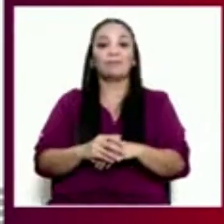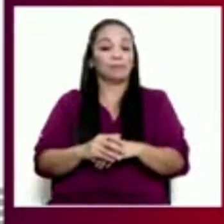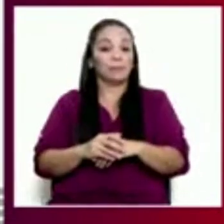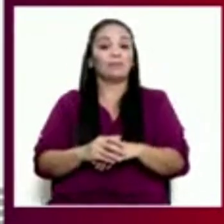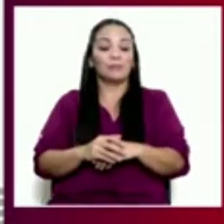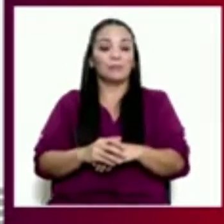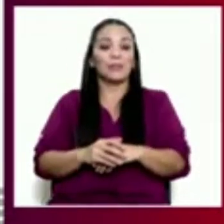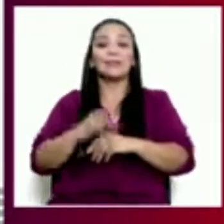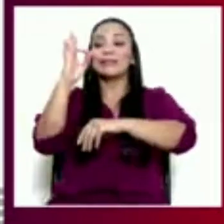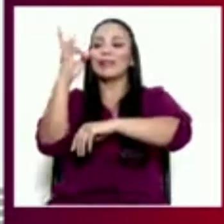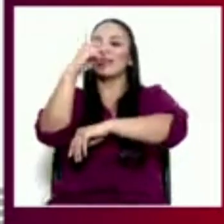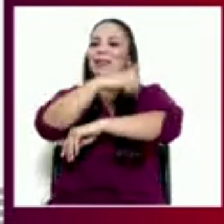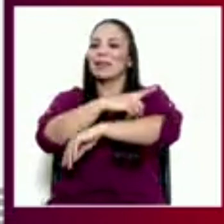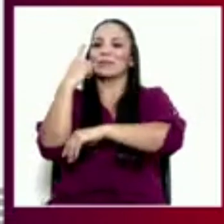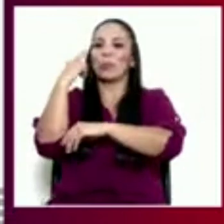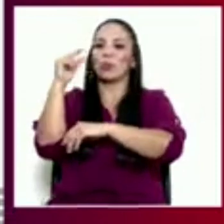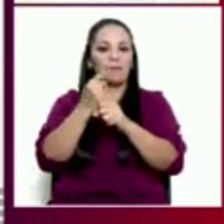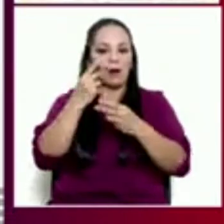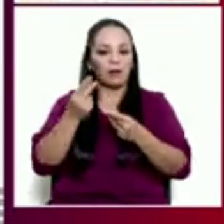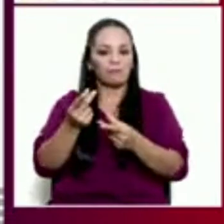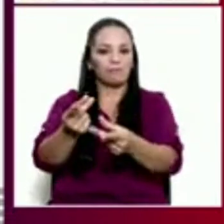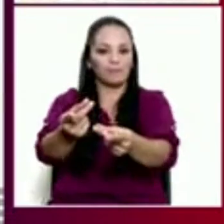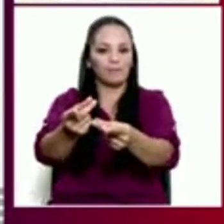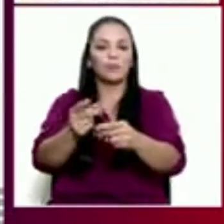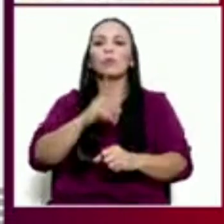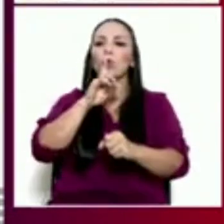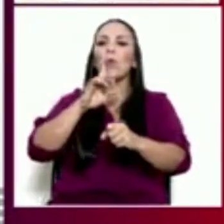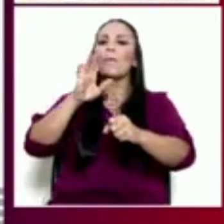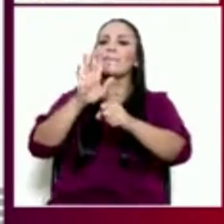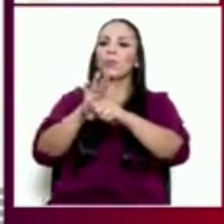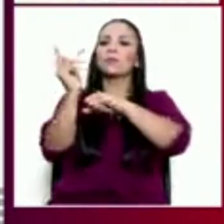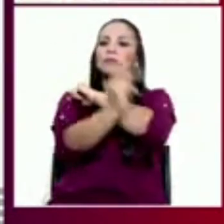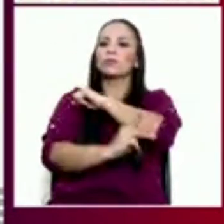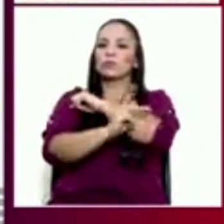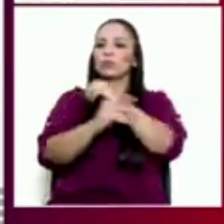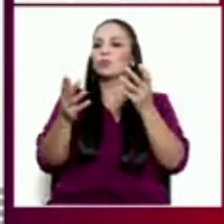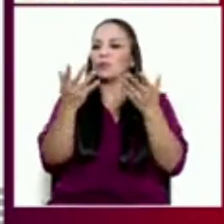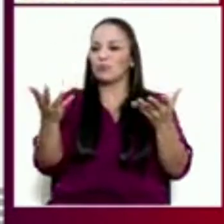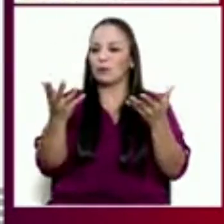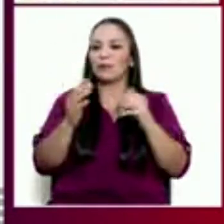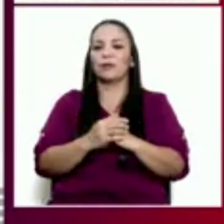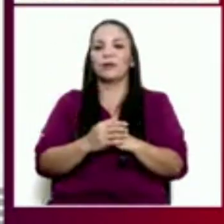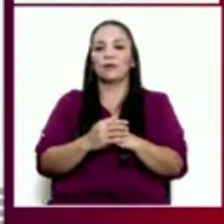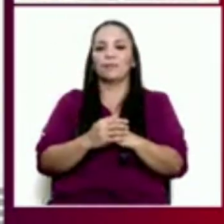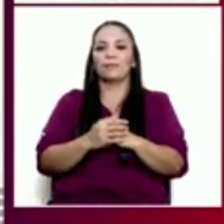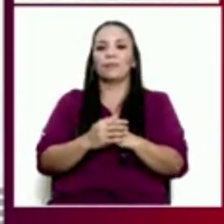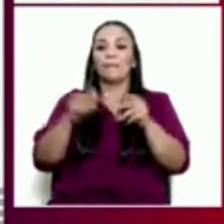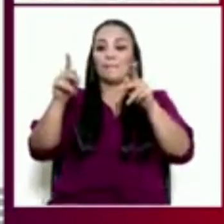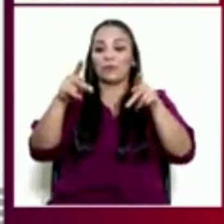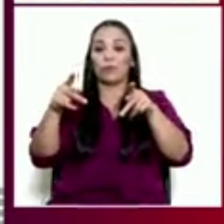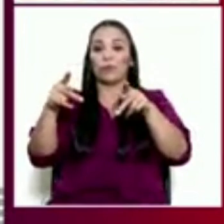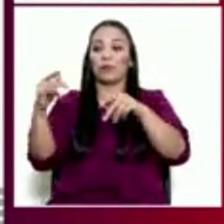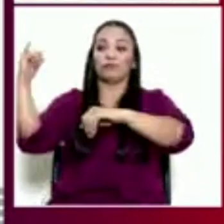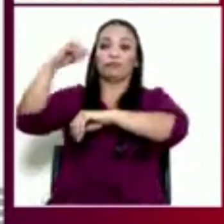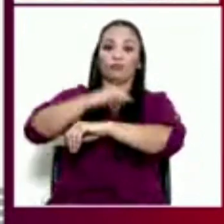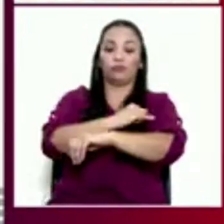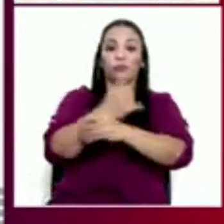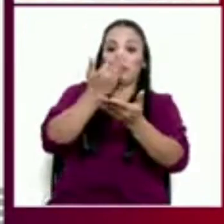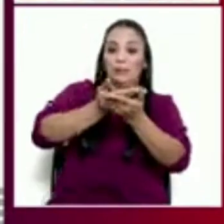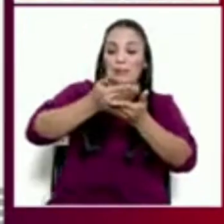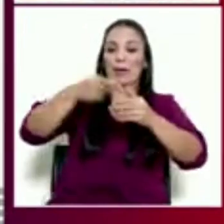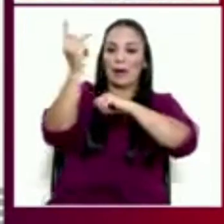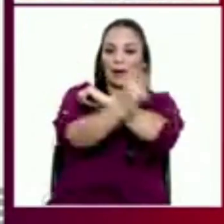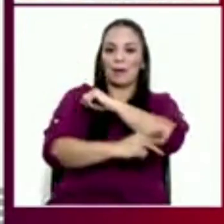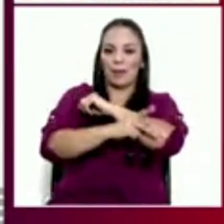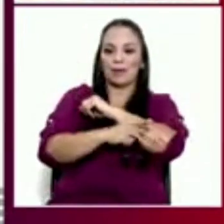semana, que es la operación de los aeropuertos. El compromiso país es que en las llegadas al país estaríamos haciendo todo